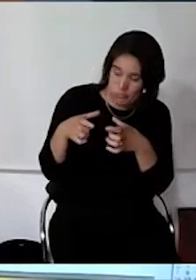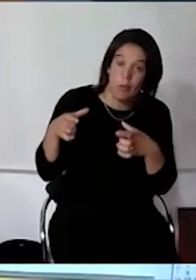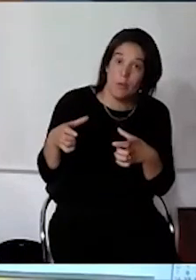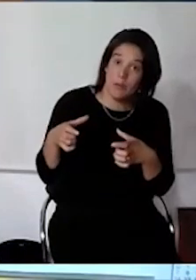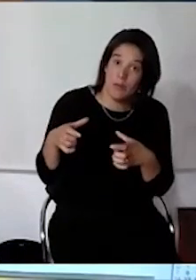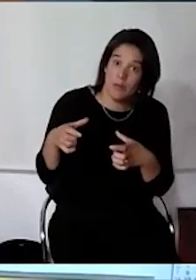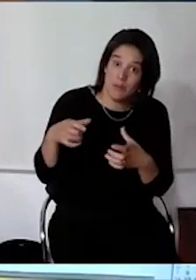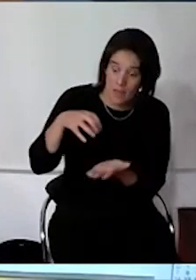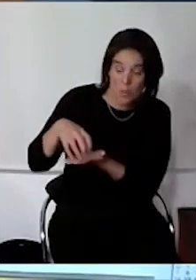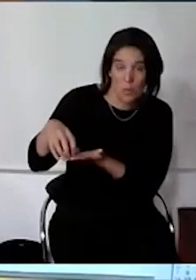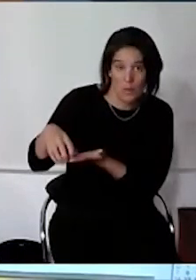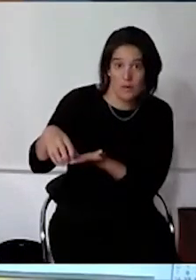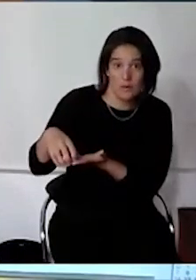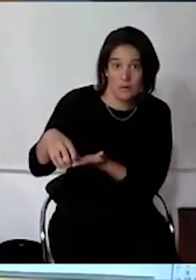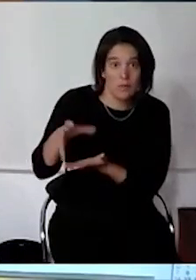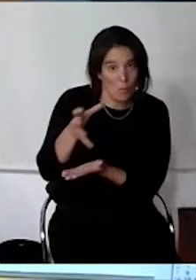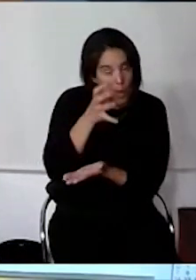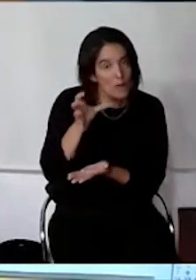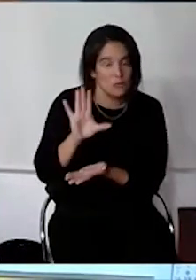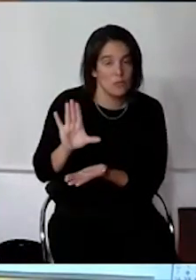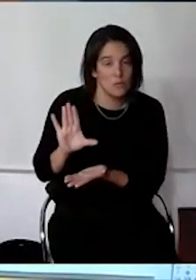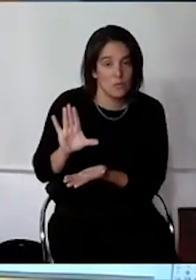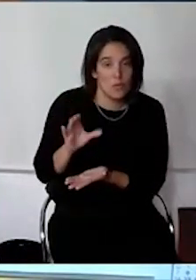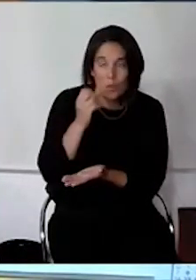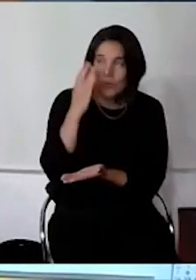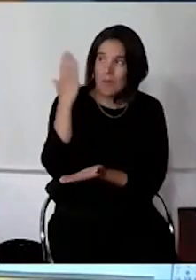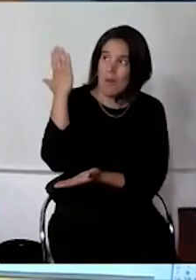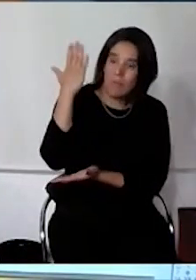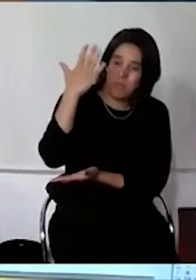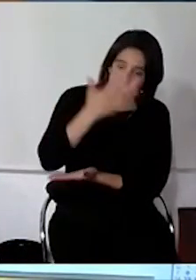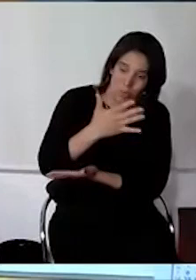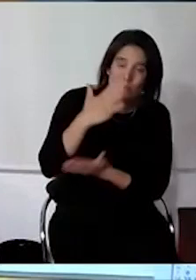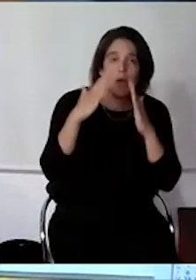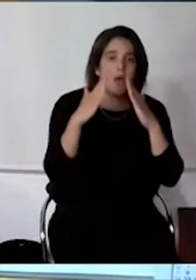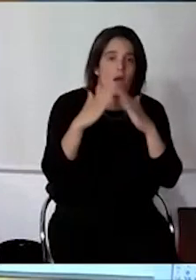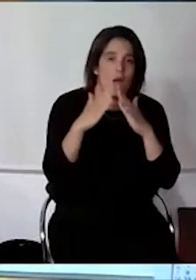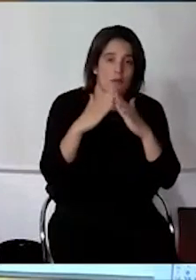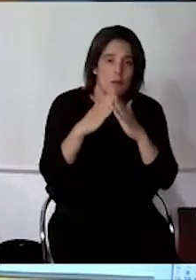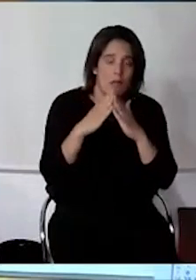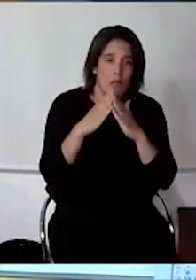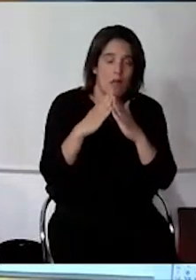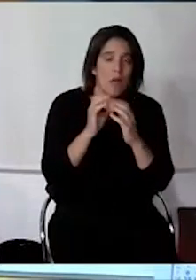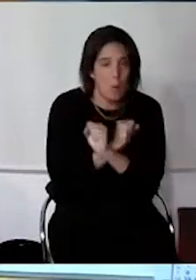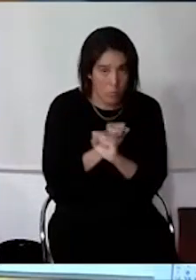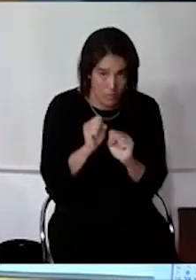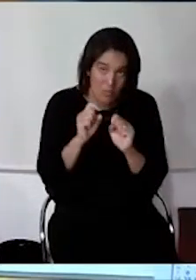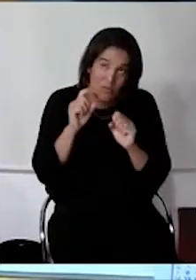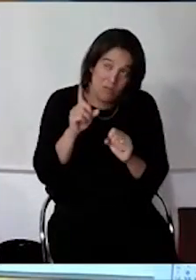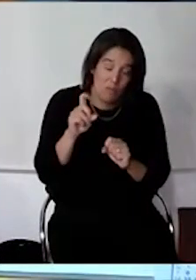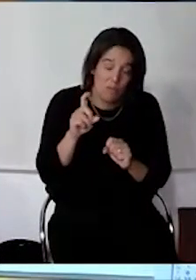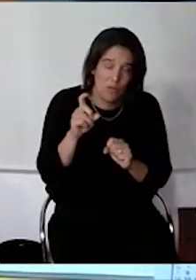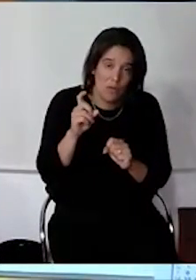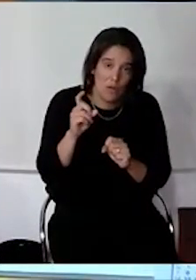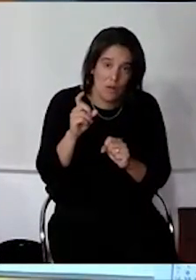que son muy peligrosos porque pueden caer sobre las casas, porque caen ramas en